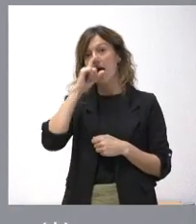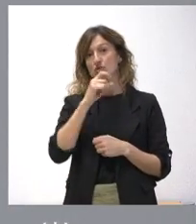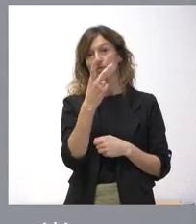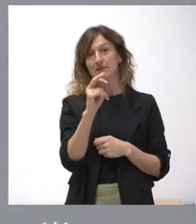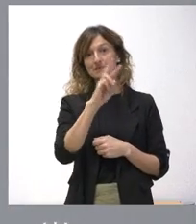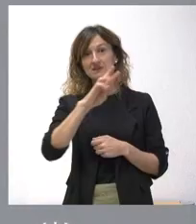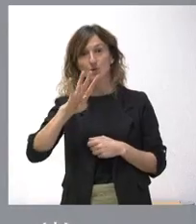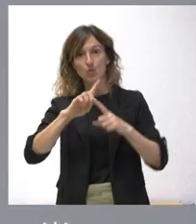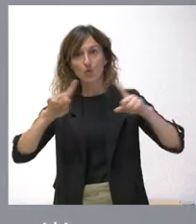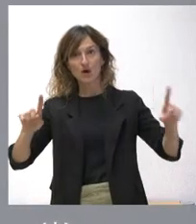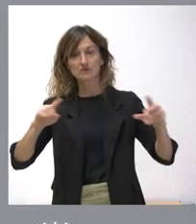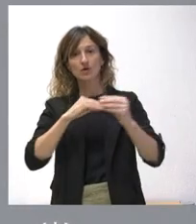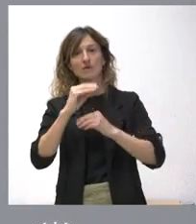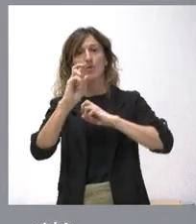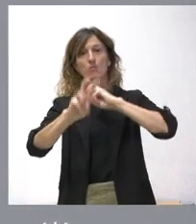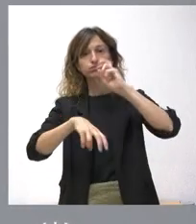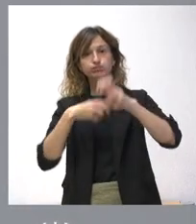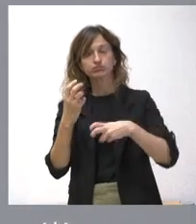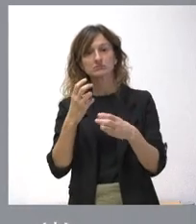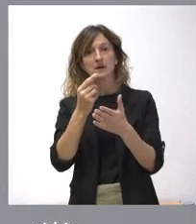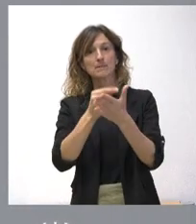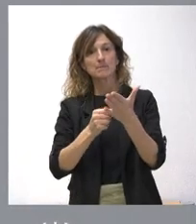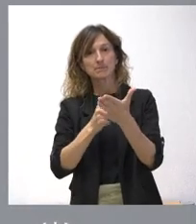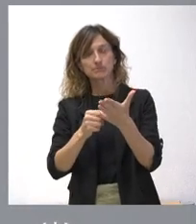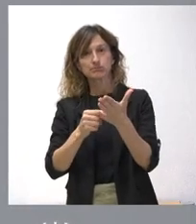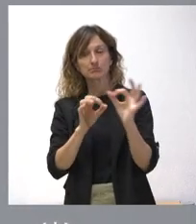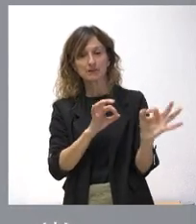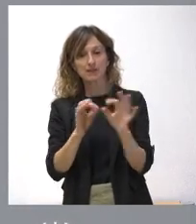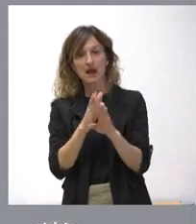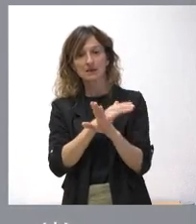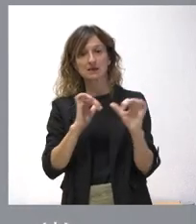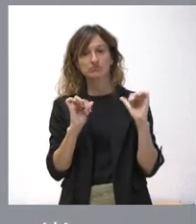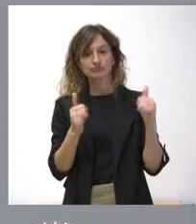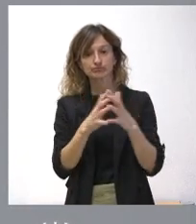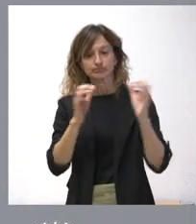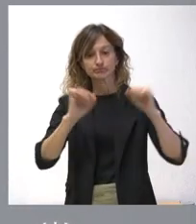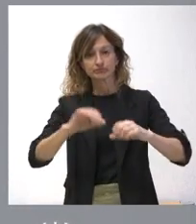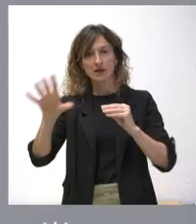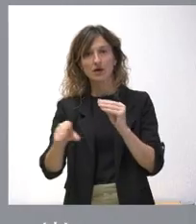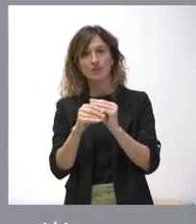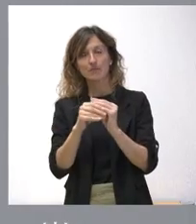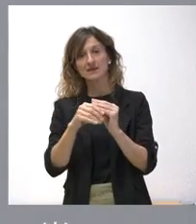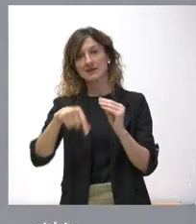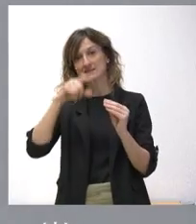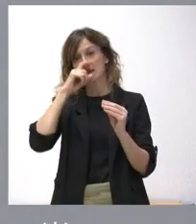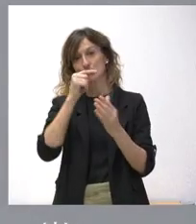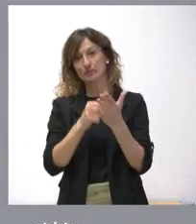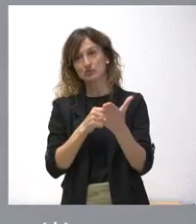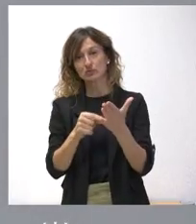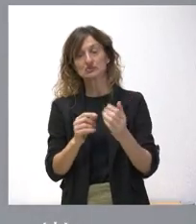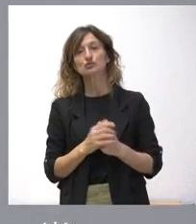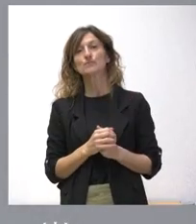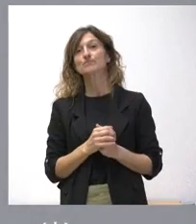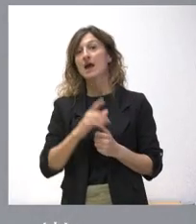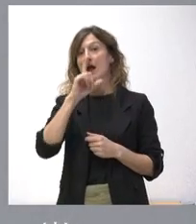lo que hacemos es una modificación de las previsiones inicialmente aprobadas y que acompañaron al presupuesto del año 2024. Recordarán